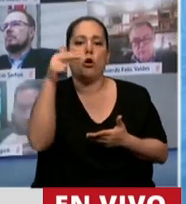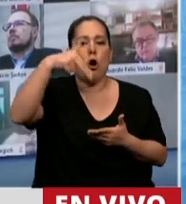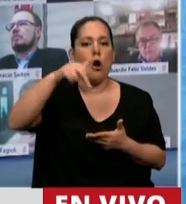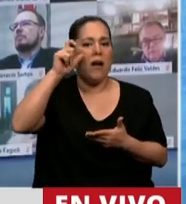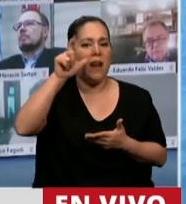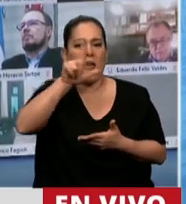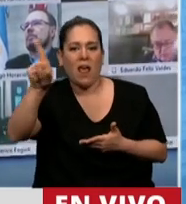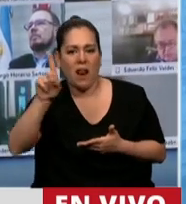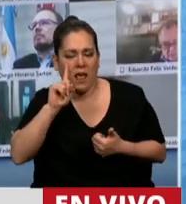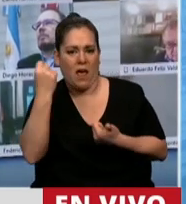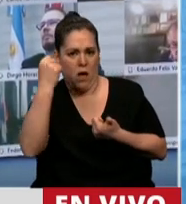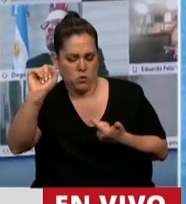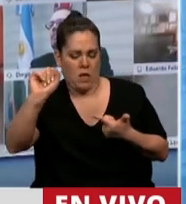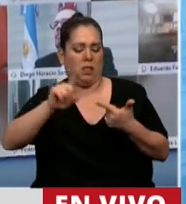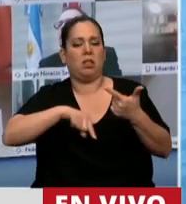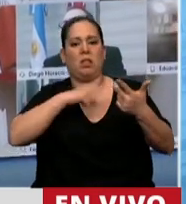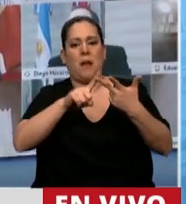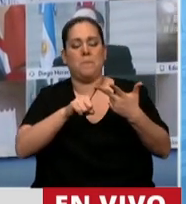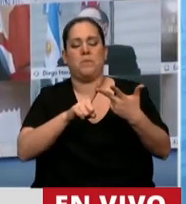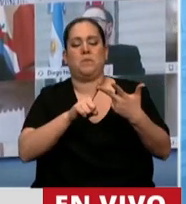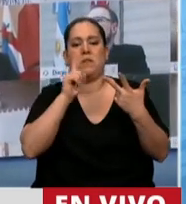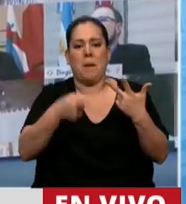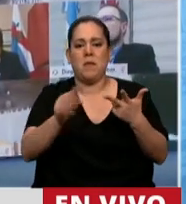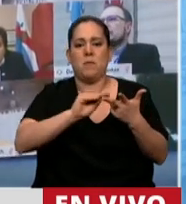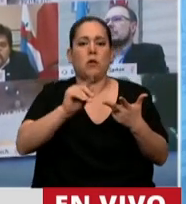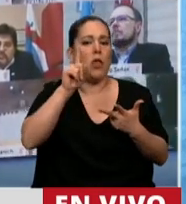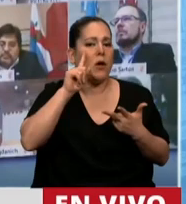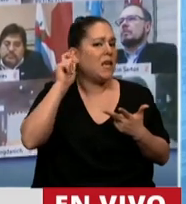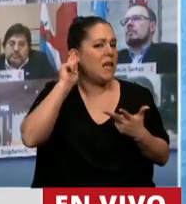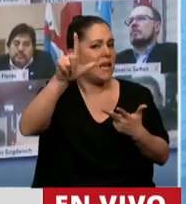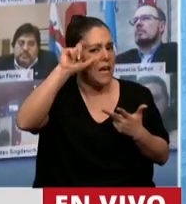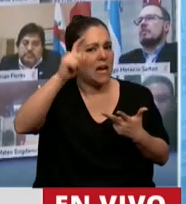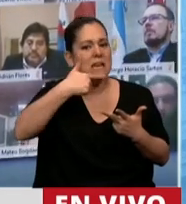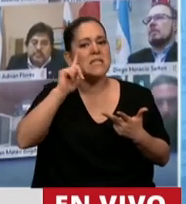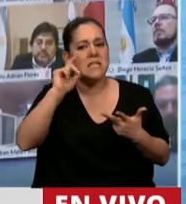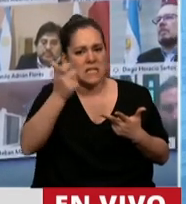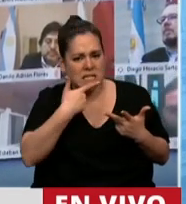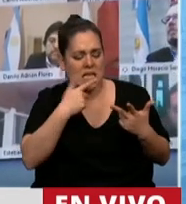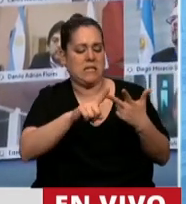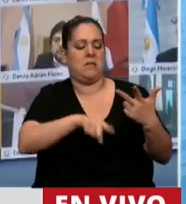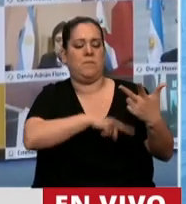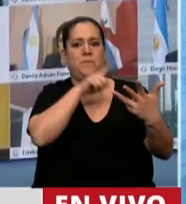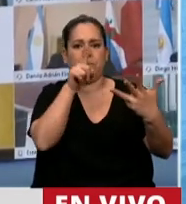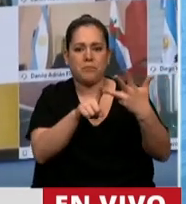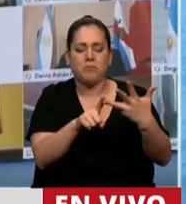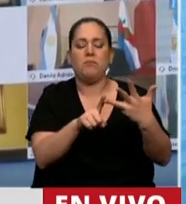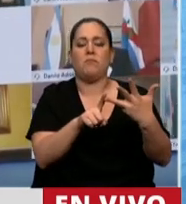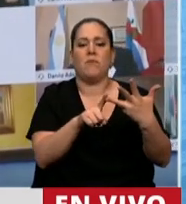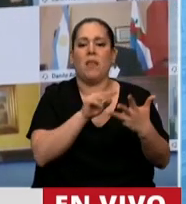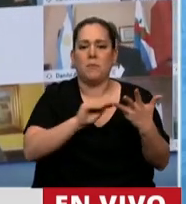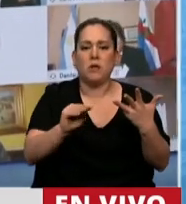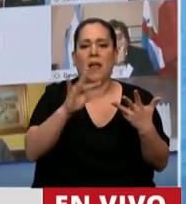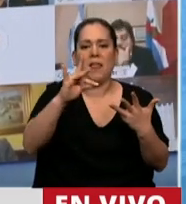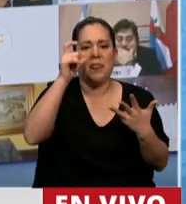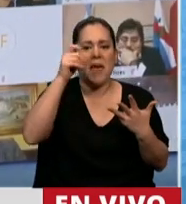lado, como tampoco figura presente el diputado de Iglesias, que está a mi lado, como tampoco figura presente el diputado de